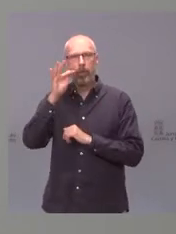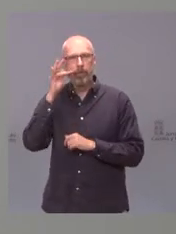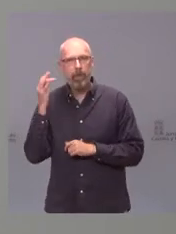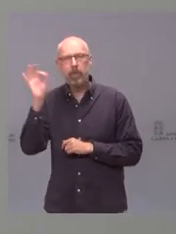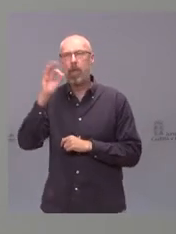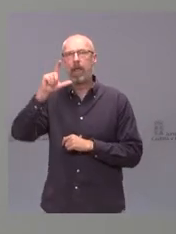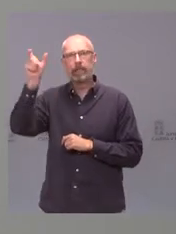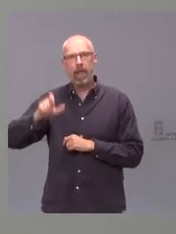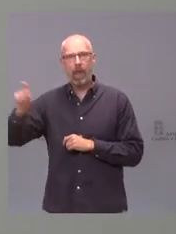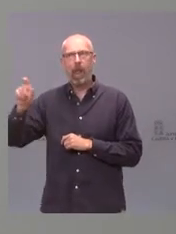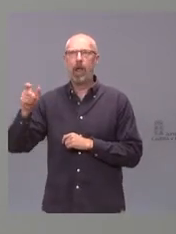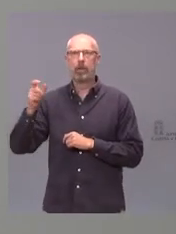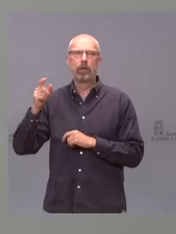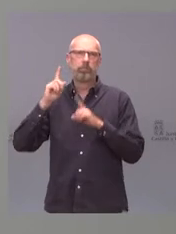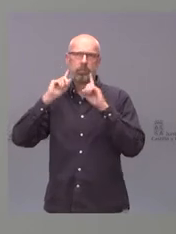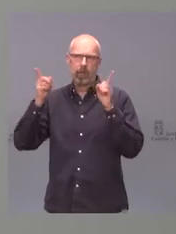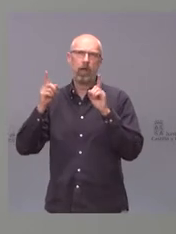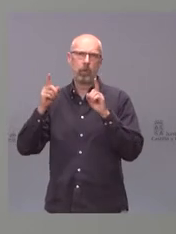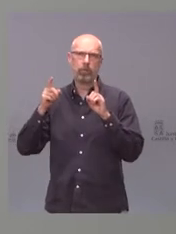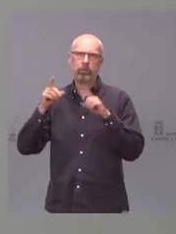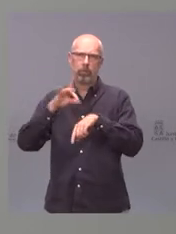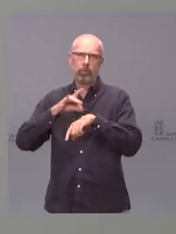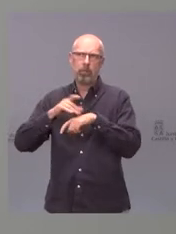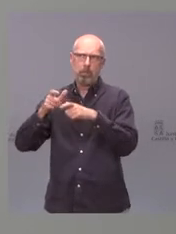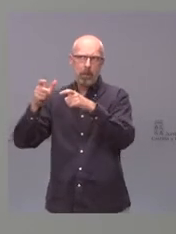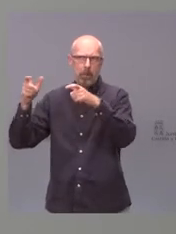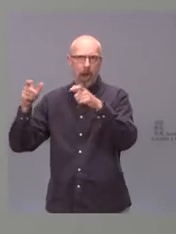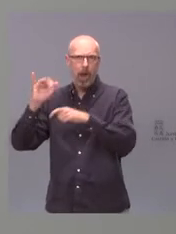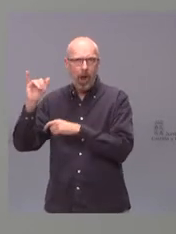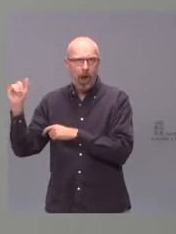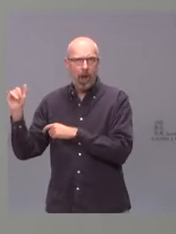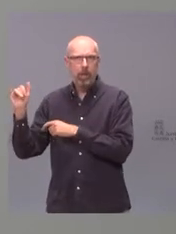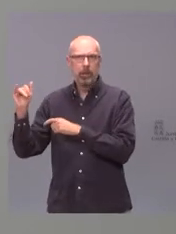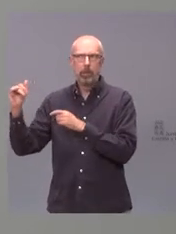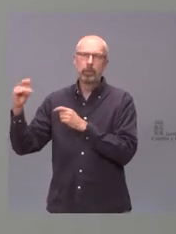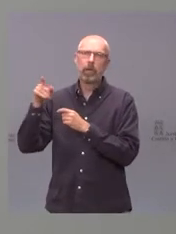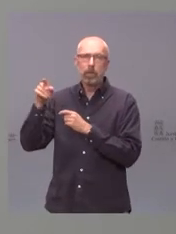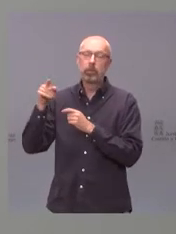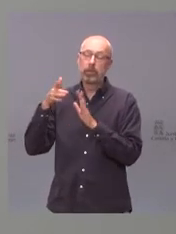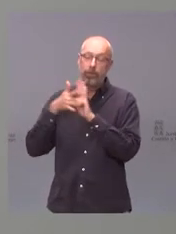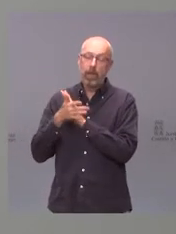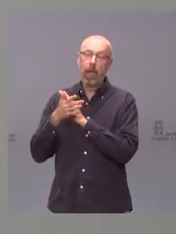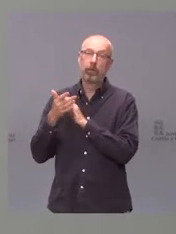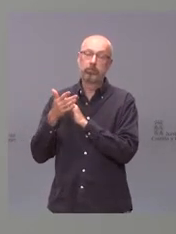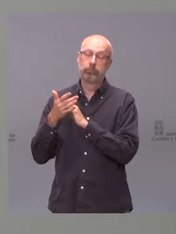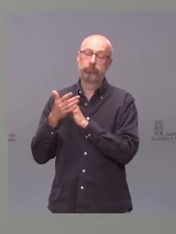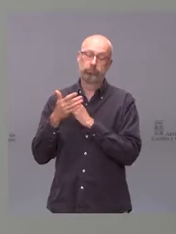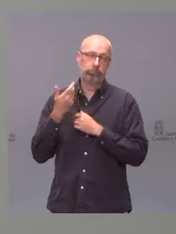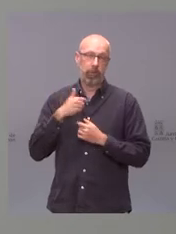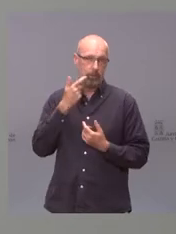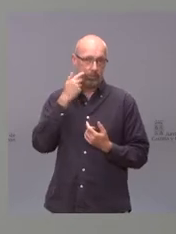ser Italia con incidencias que van siendo cada vez más altas, esto hace que ya con la experiencia que tenemos